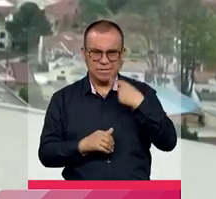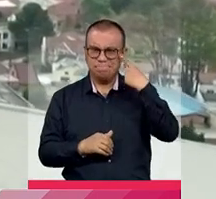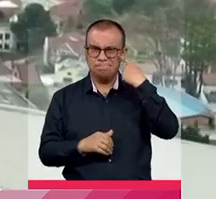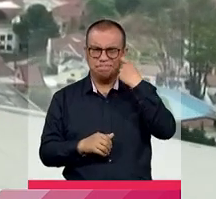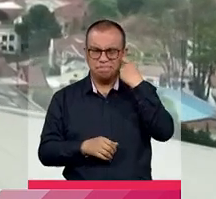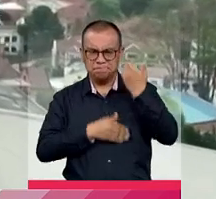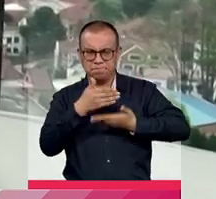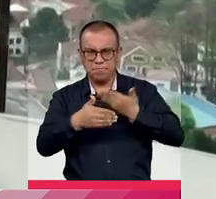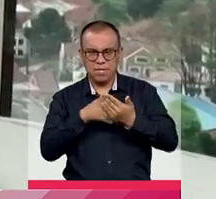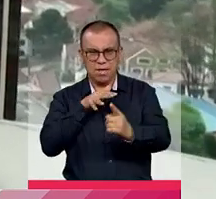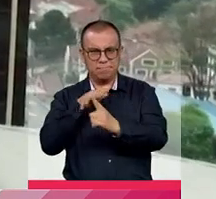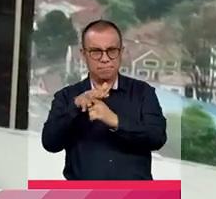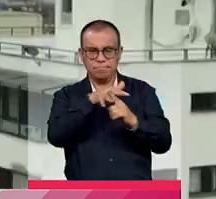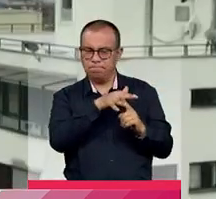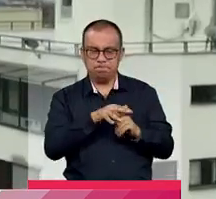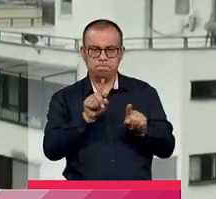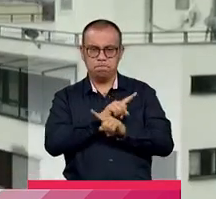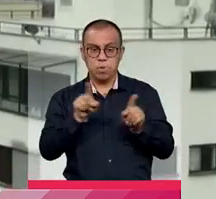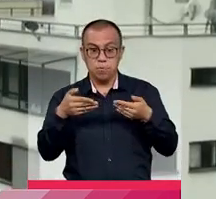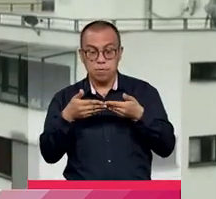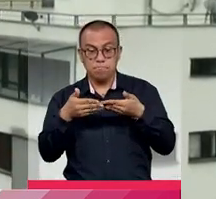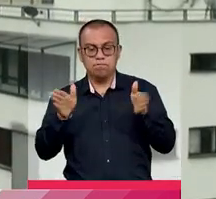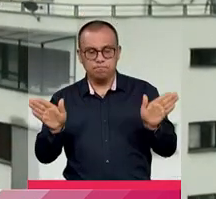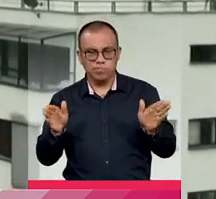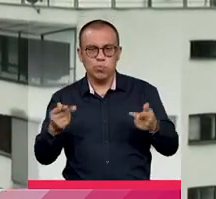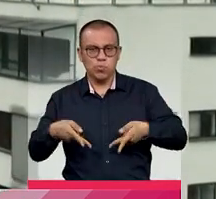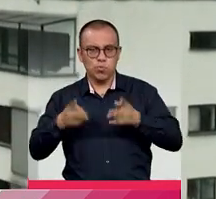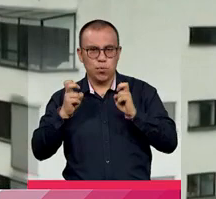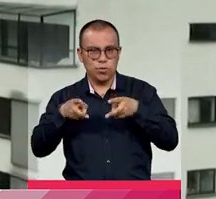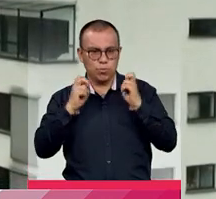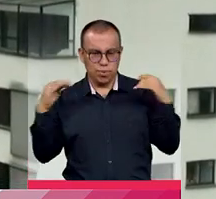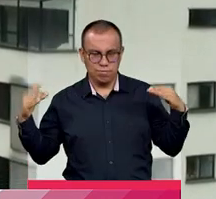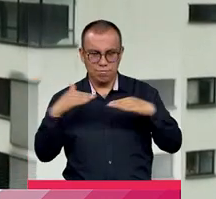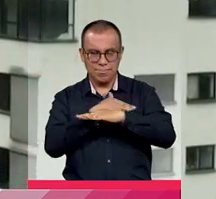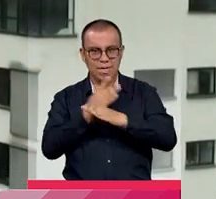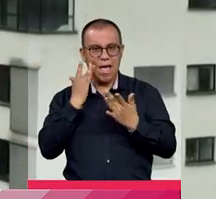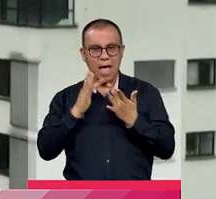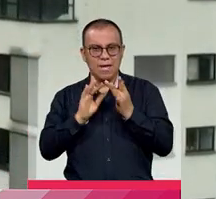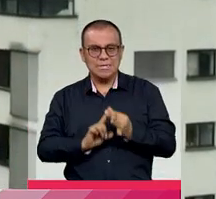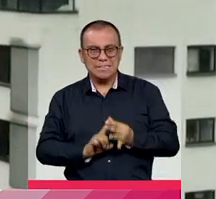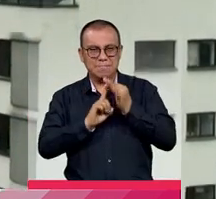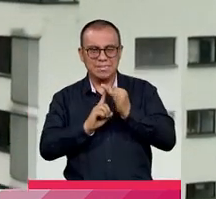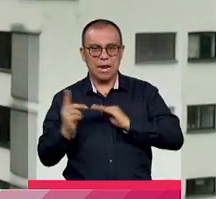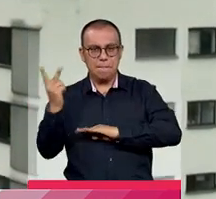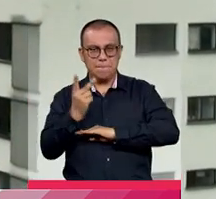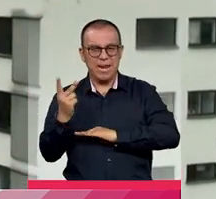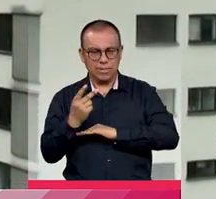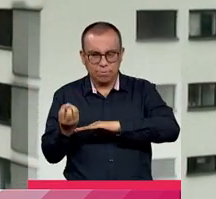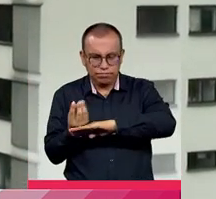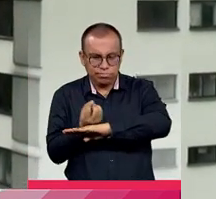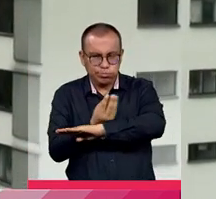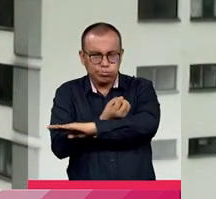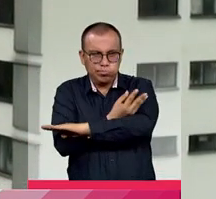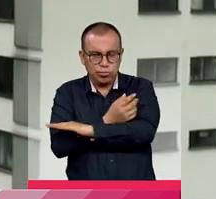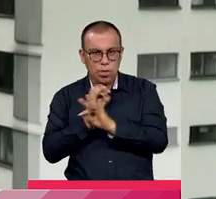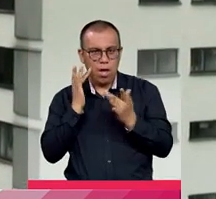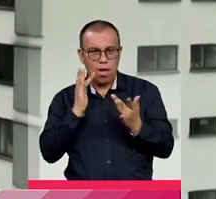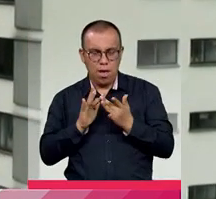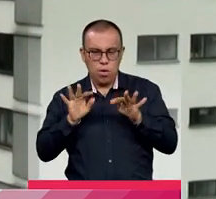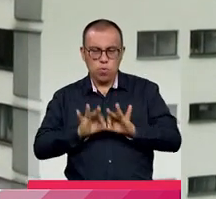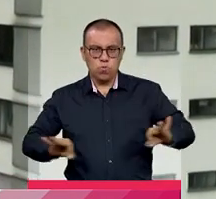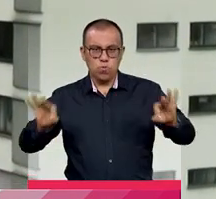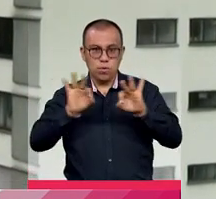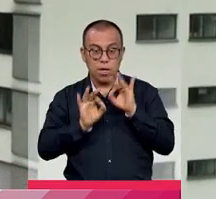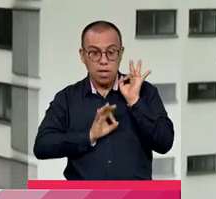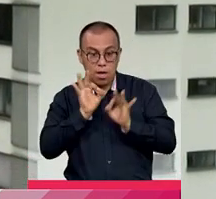de acciones legales para la ciudad y abre la puerta para la implementación de corredor verde necesario para avanzar con el transporte sostenible frente al